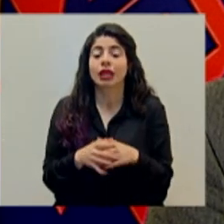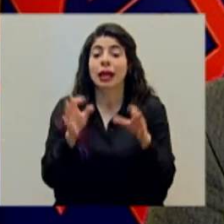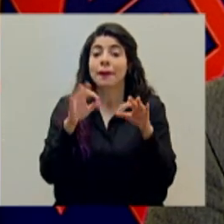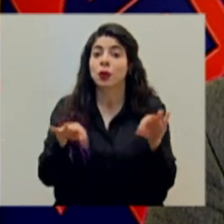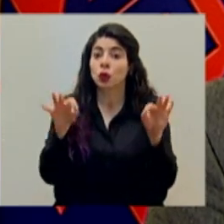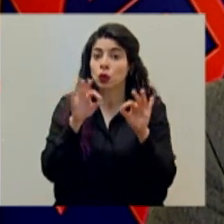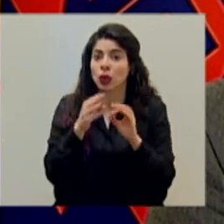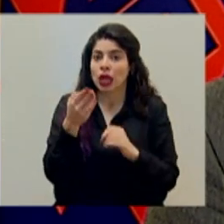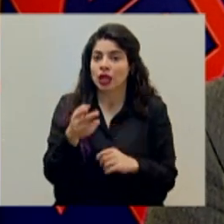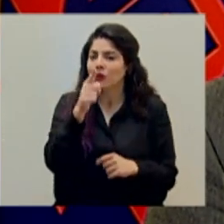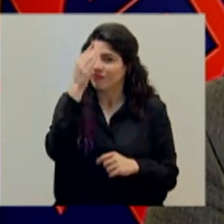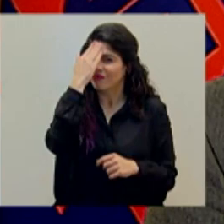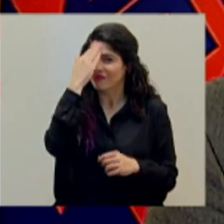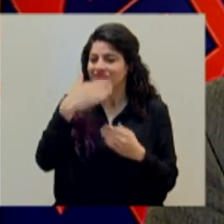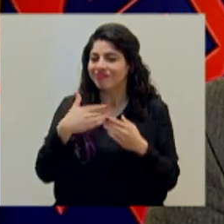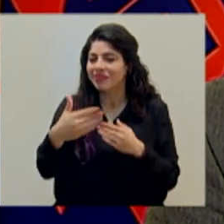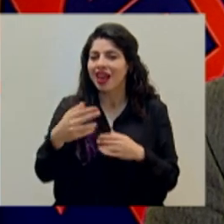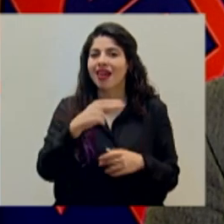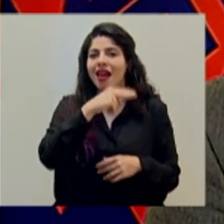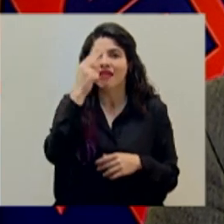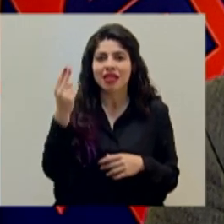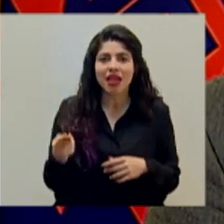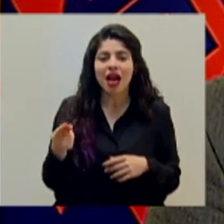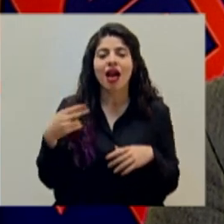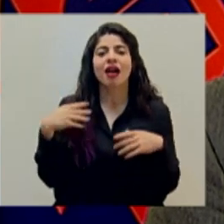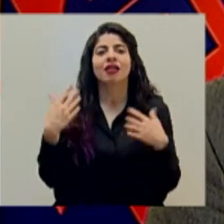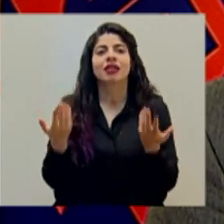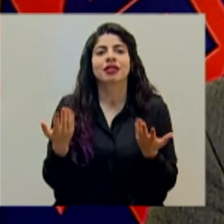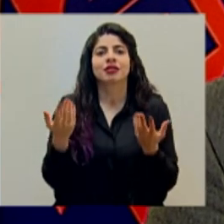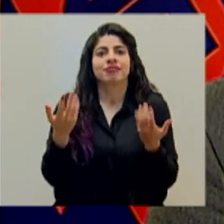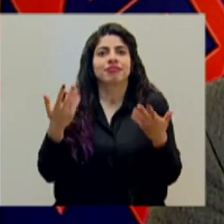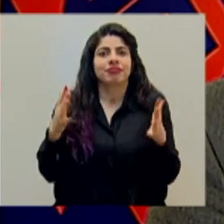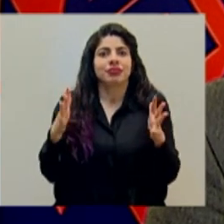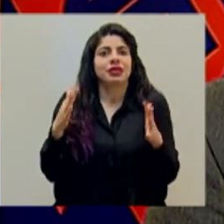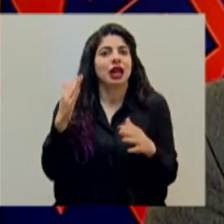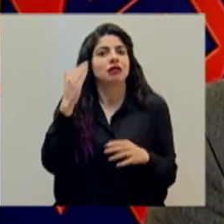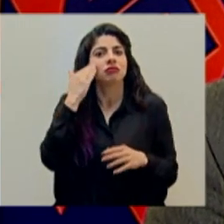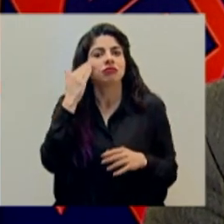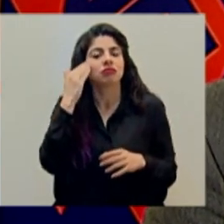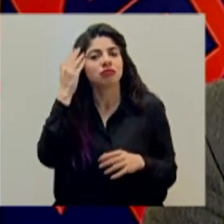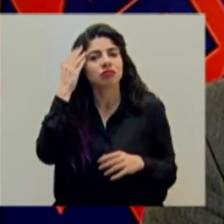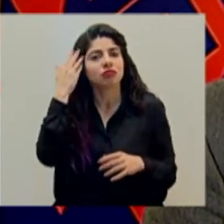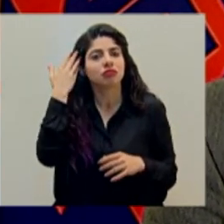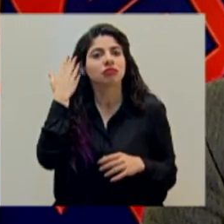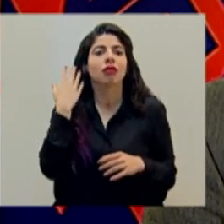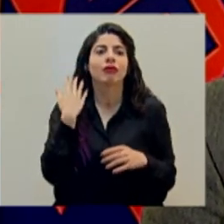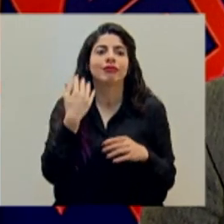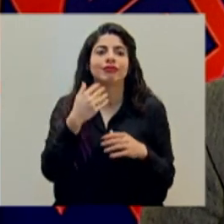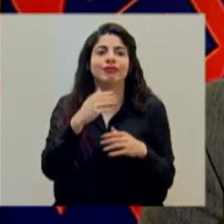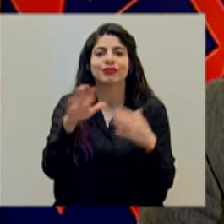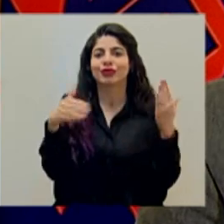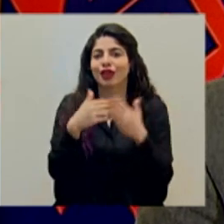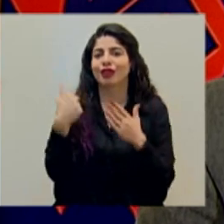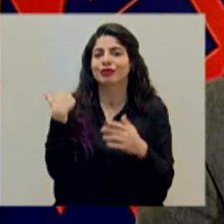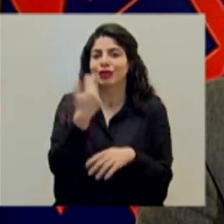y sabiendo las épocas de Navidad que justamente ya a todos nos